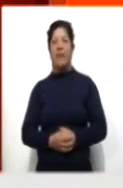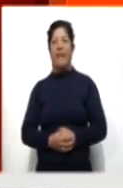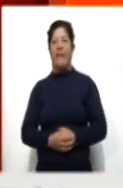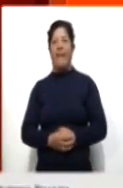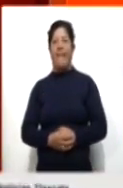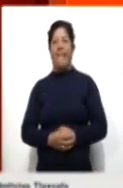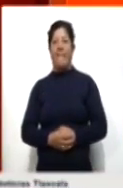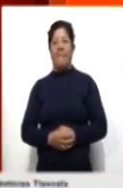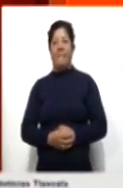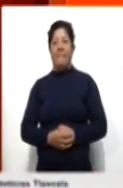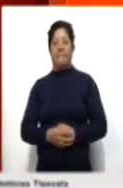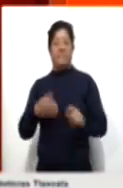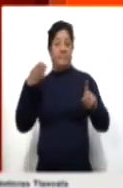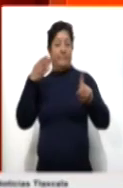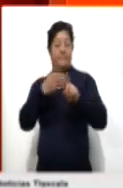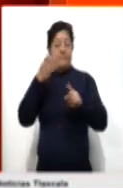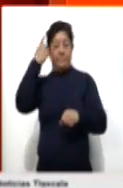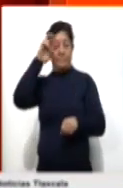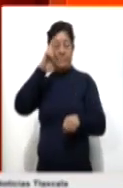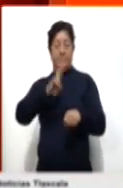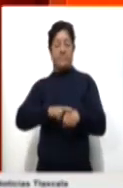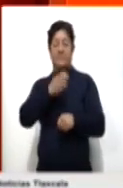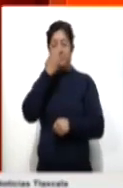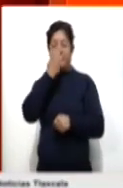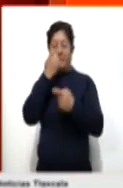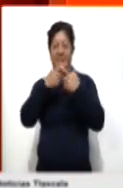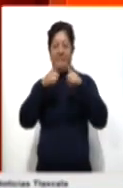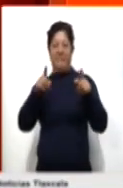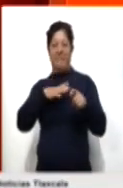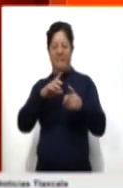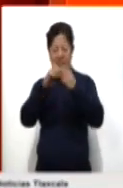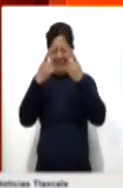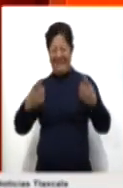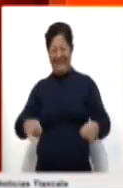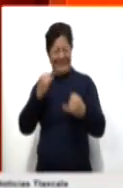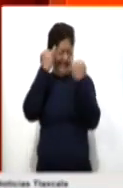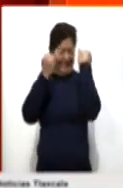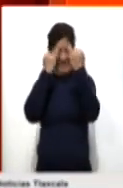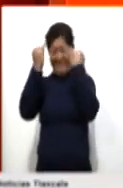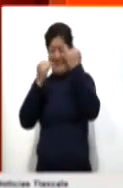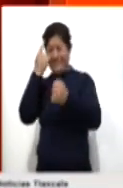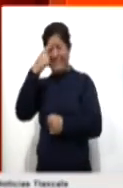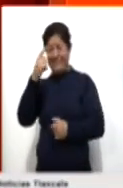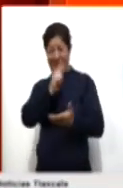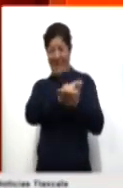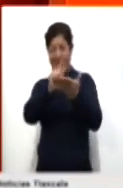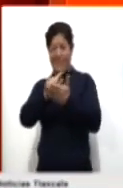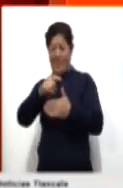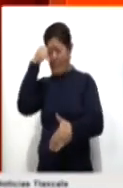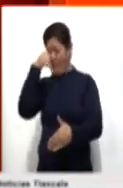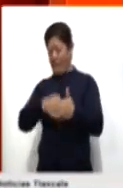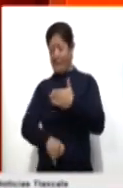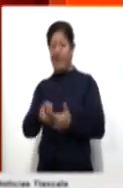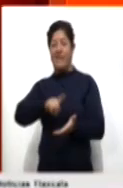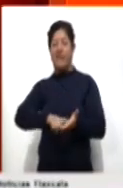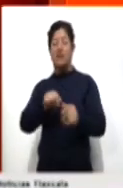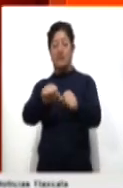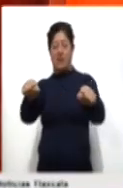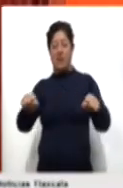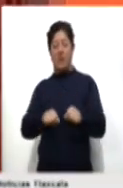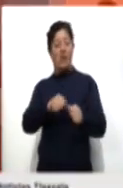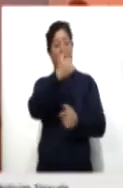Y precisamente directivos de diferentes escuelas desarrollan estrategias para aplicar una limpieza profunda en las aulas.